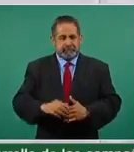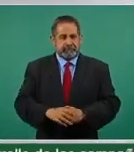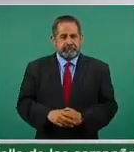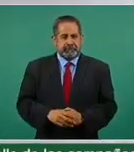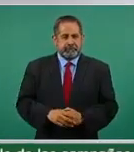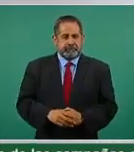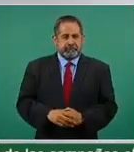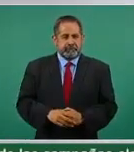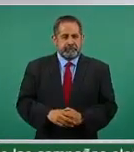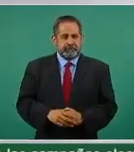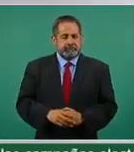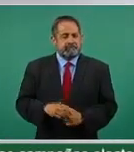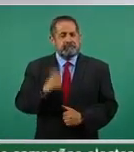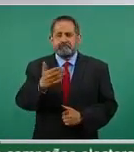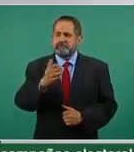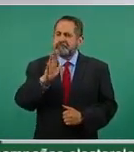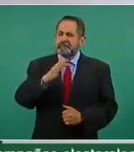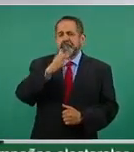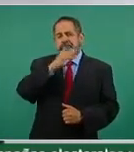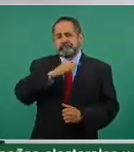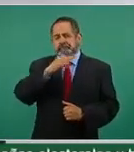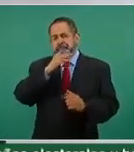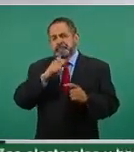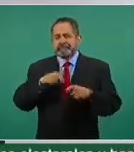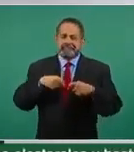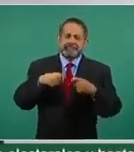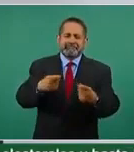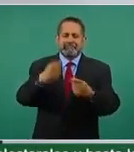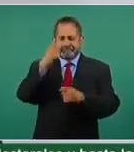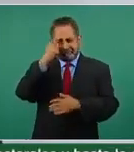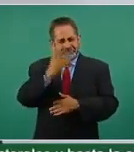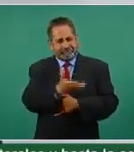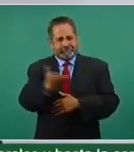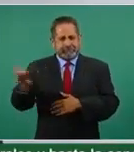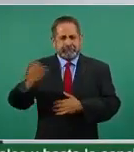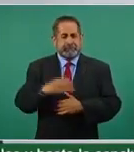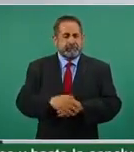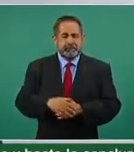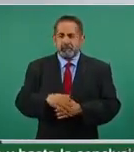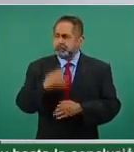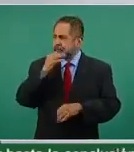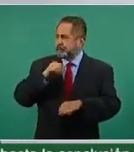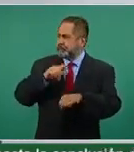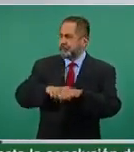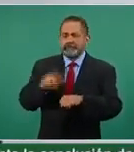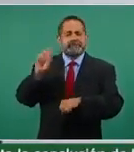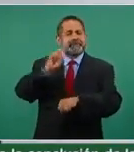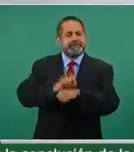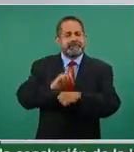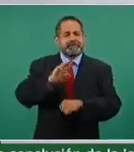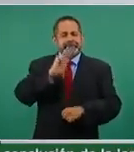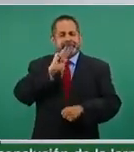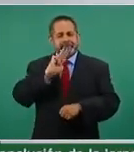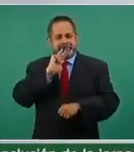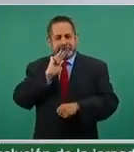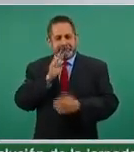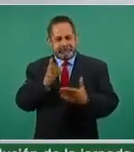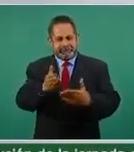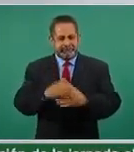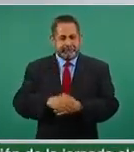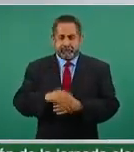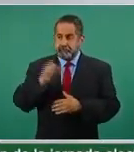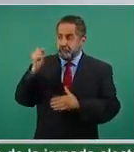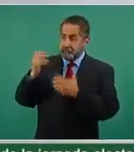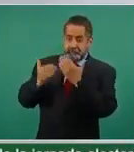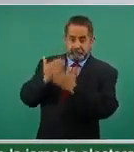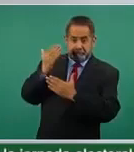un festival, hoy día de las madres. La mañanera